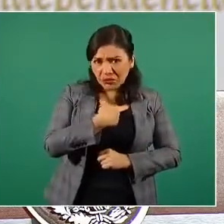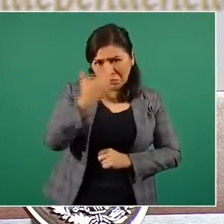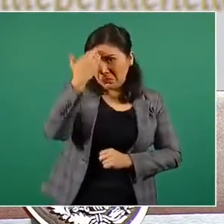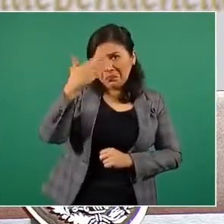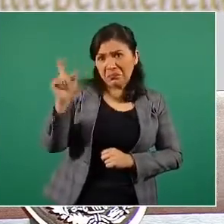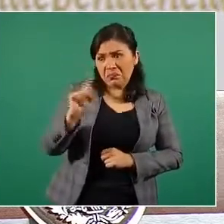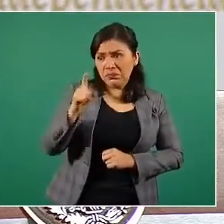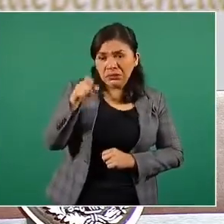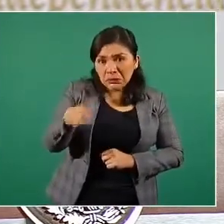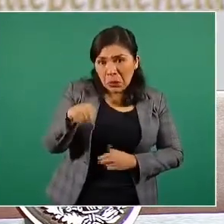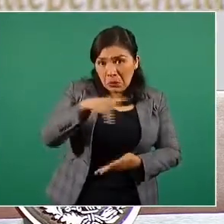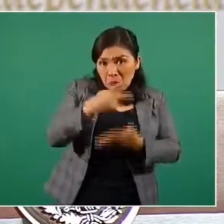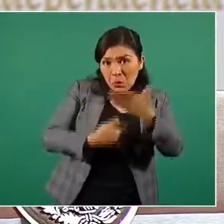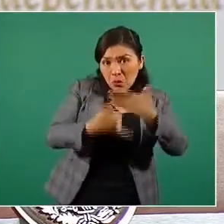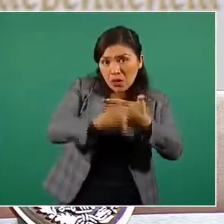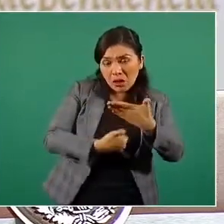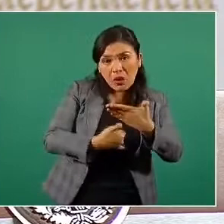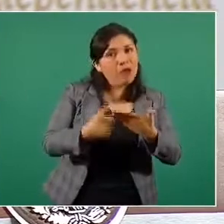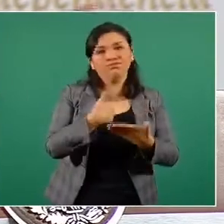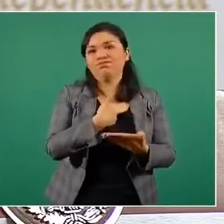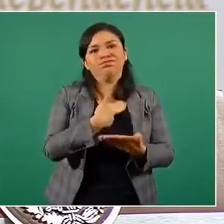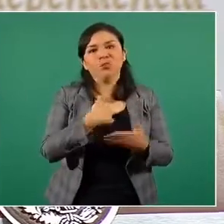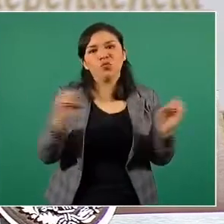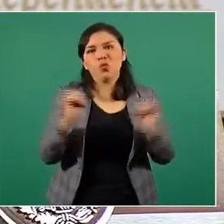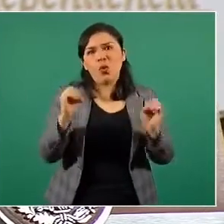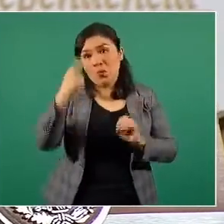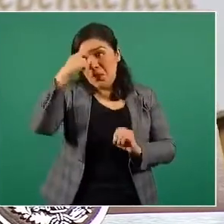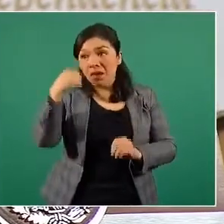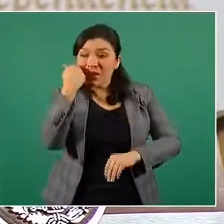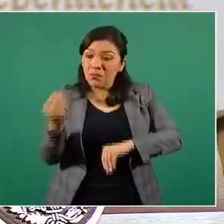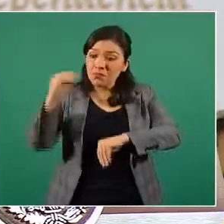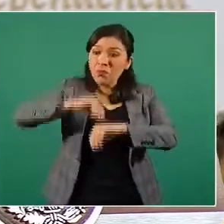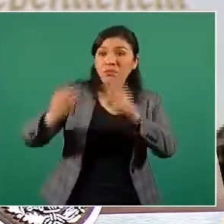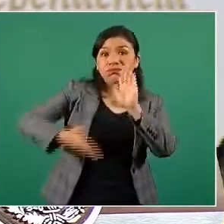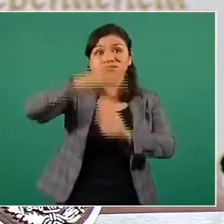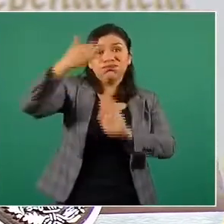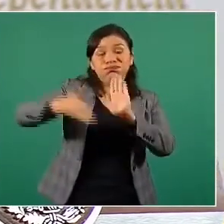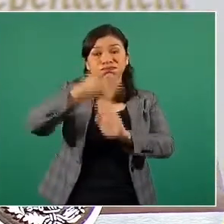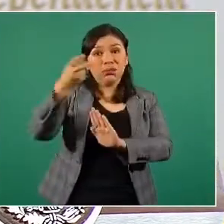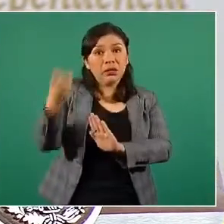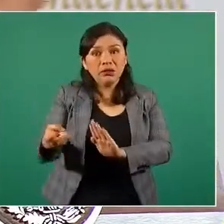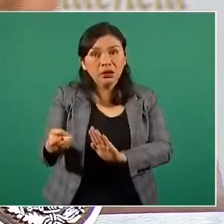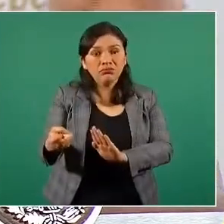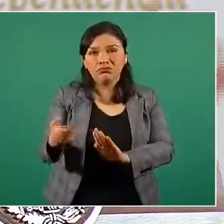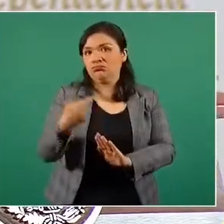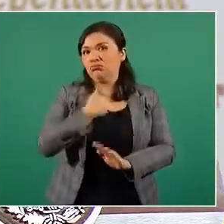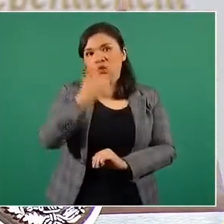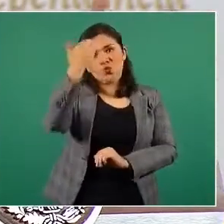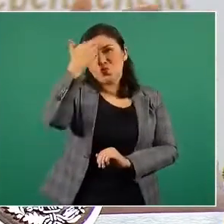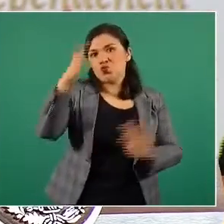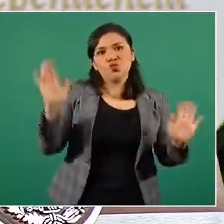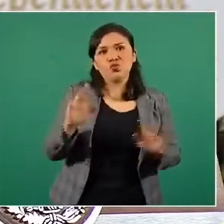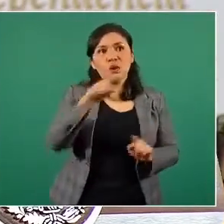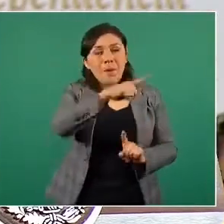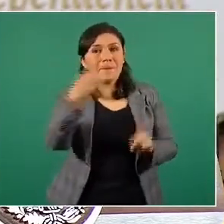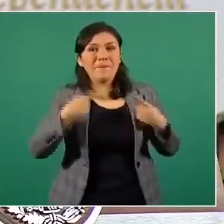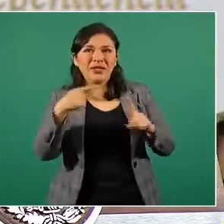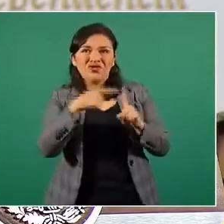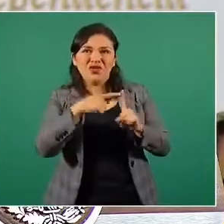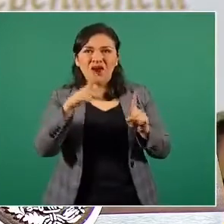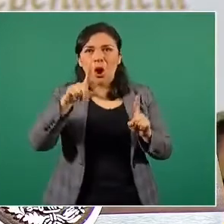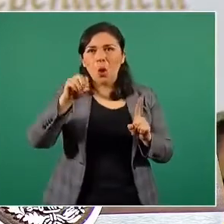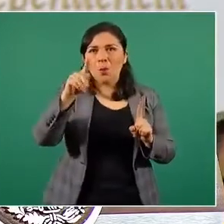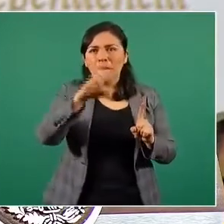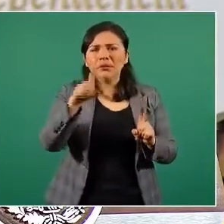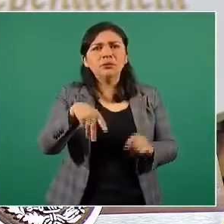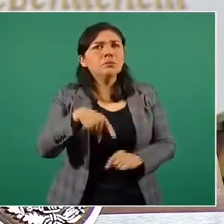proyecto inmobiliario, no conozco al empresario. ¿Pero